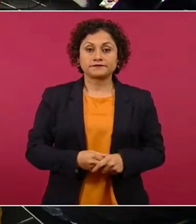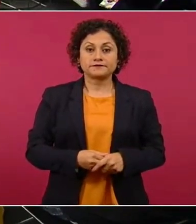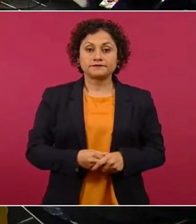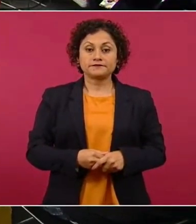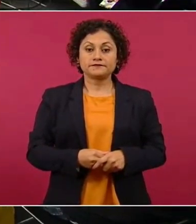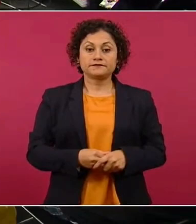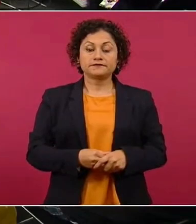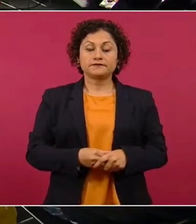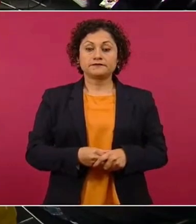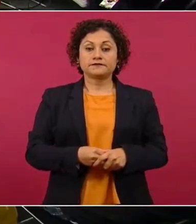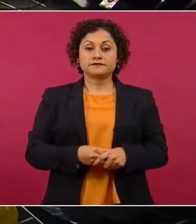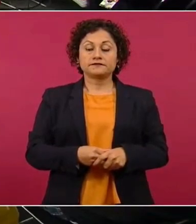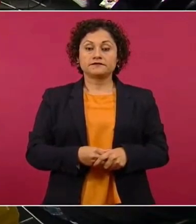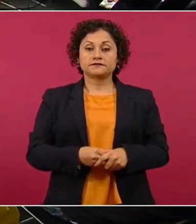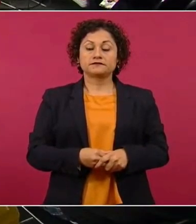Ya hay que, este, ahora...